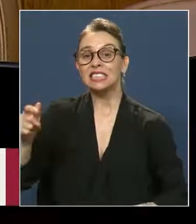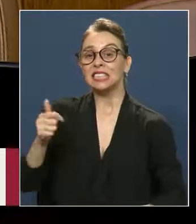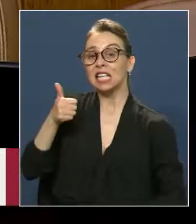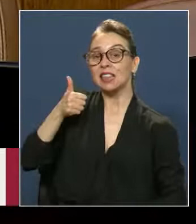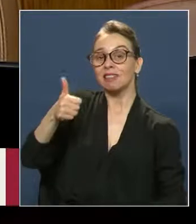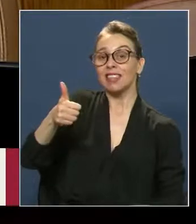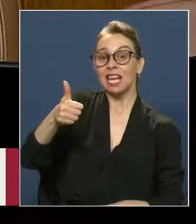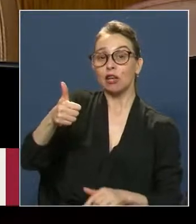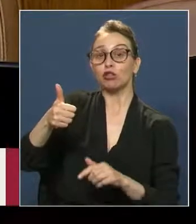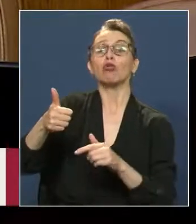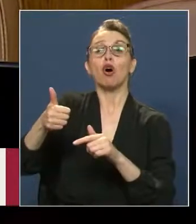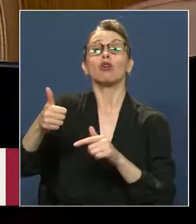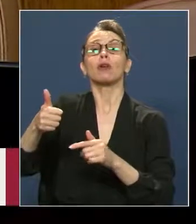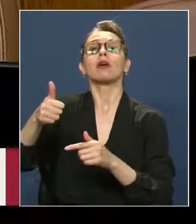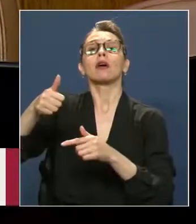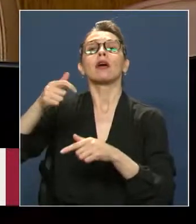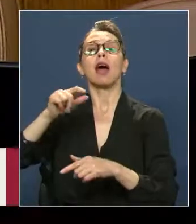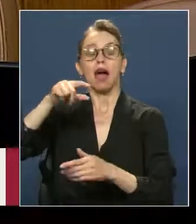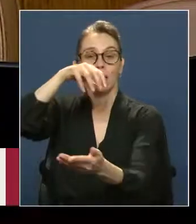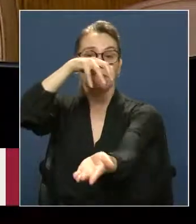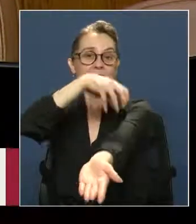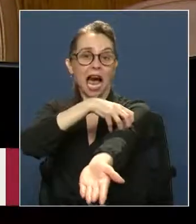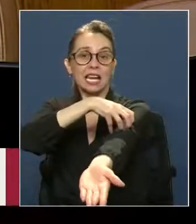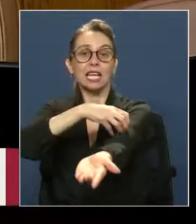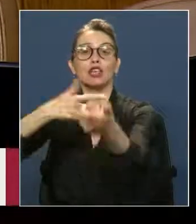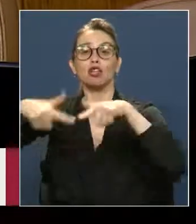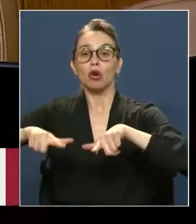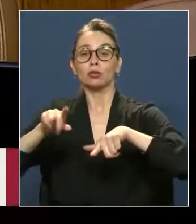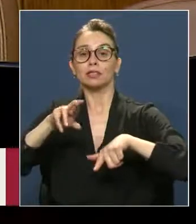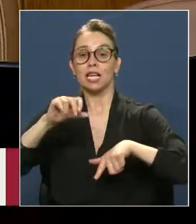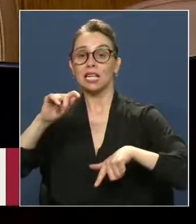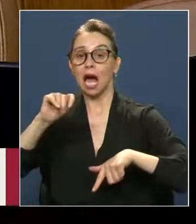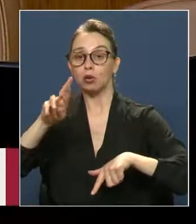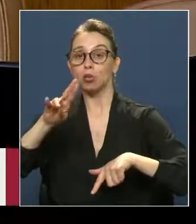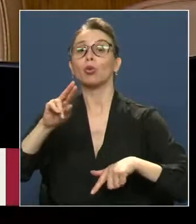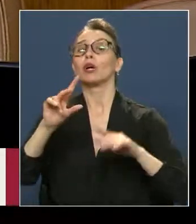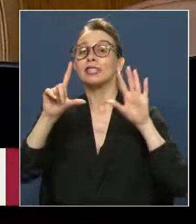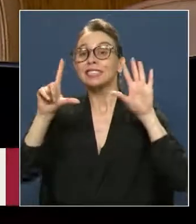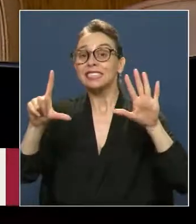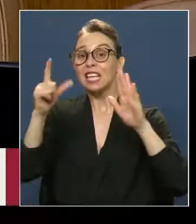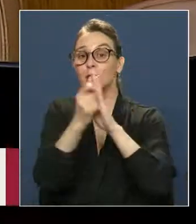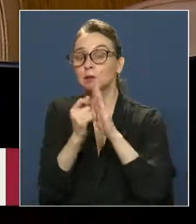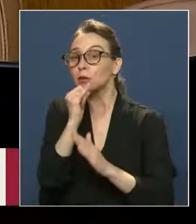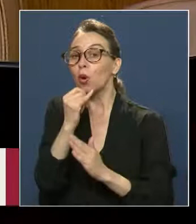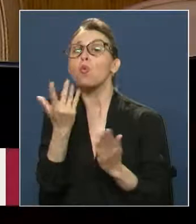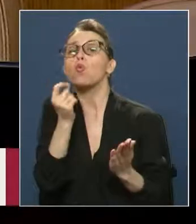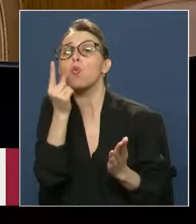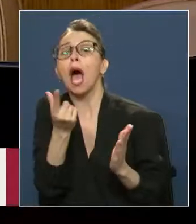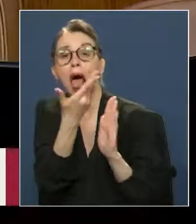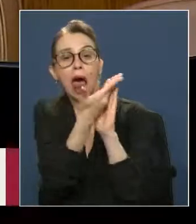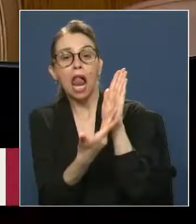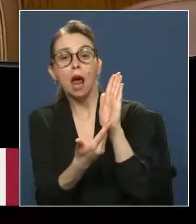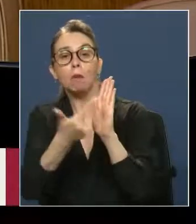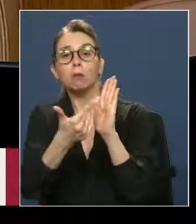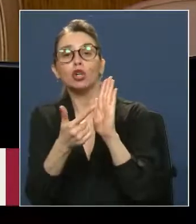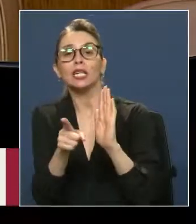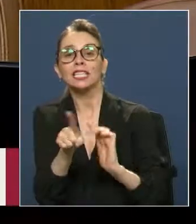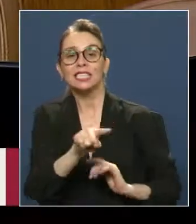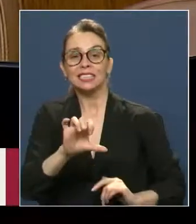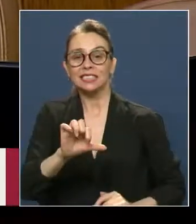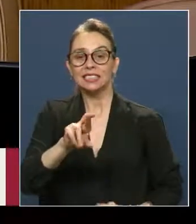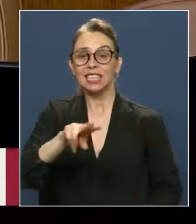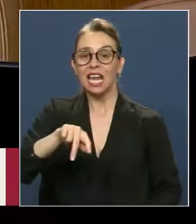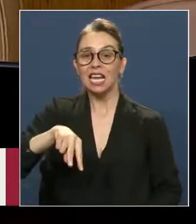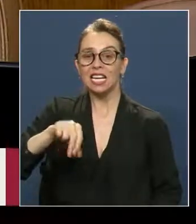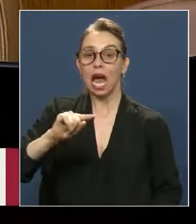regional de Cernatur. 7 meses sin conocer cuál era la política de Cernatur. Por lo tanto, acá, cuando uno ve el